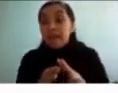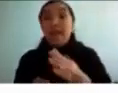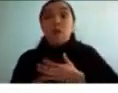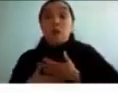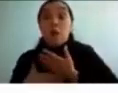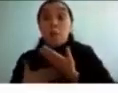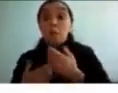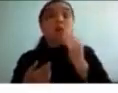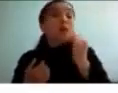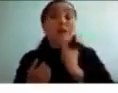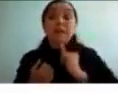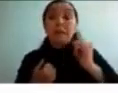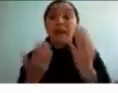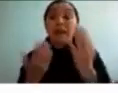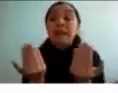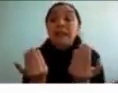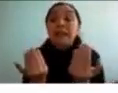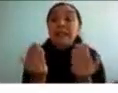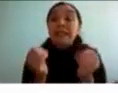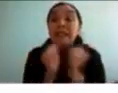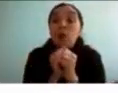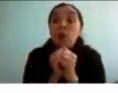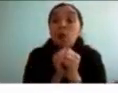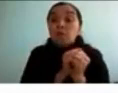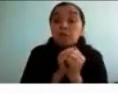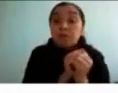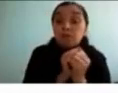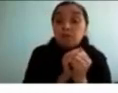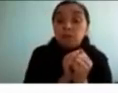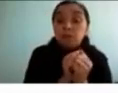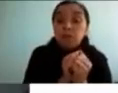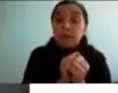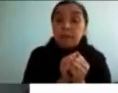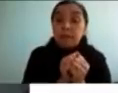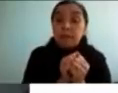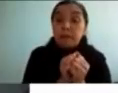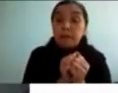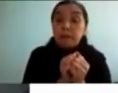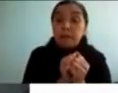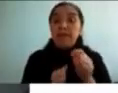también hace o destaca más su inmadurez